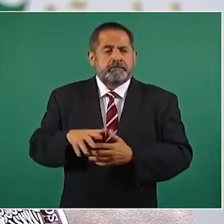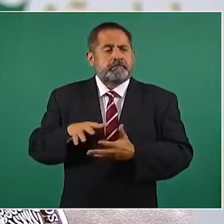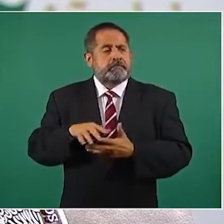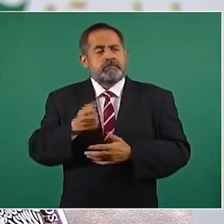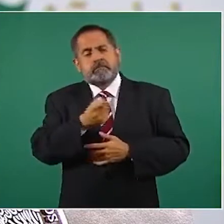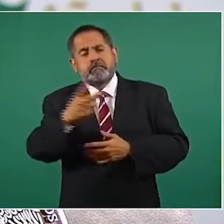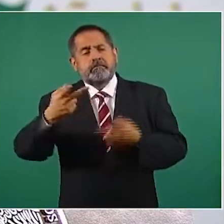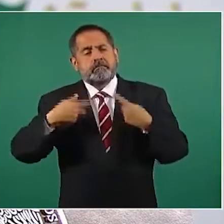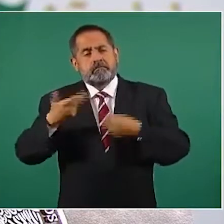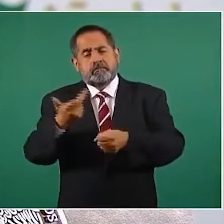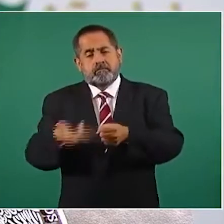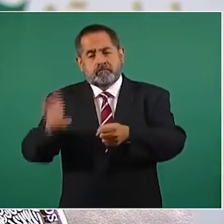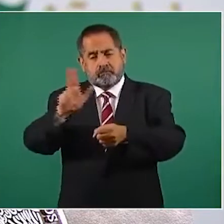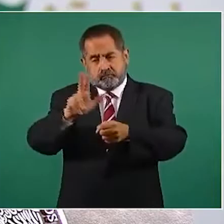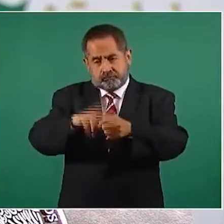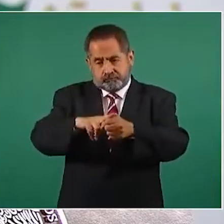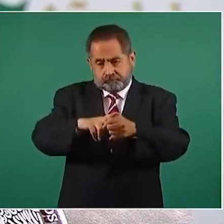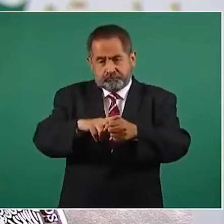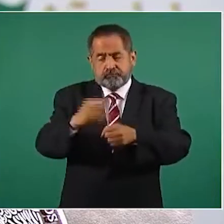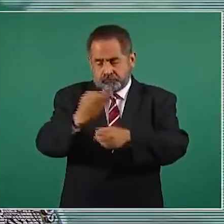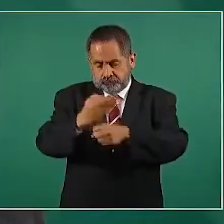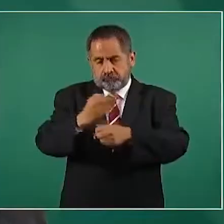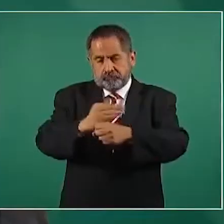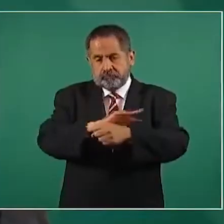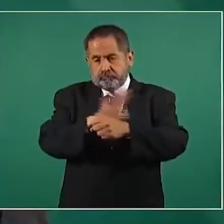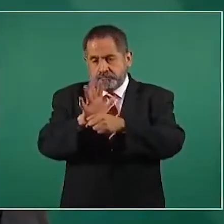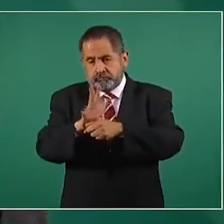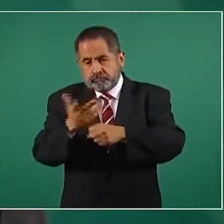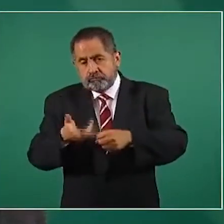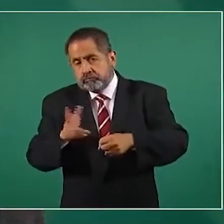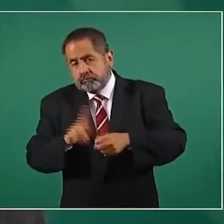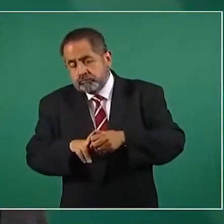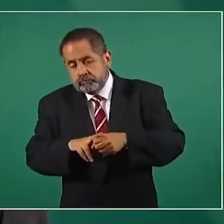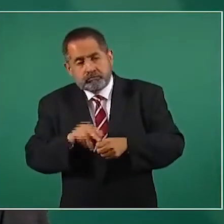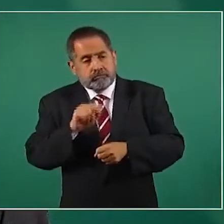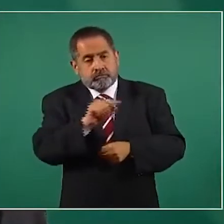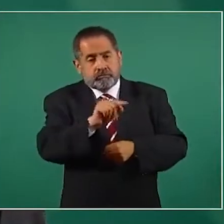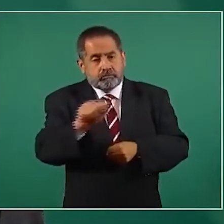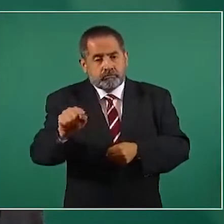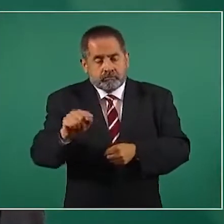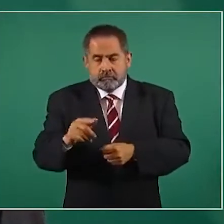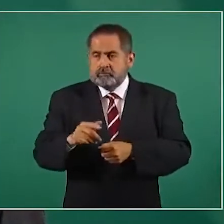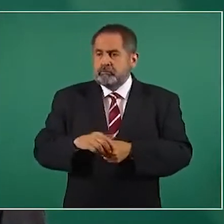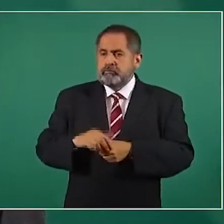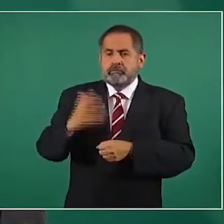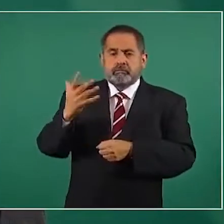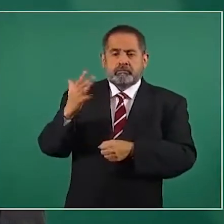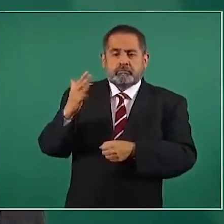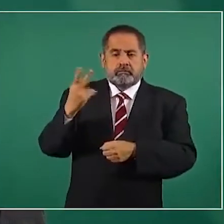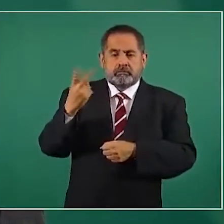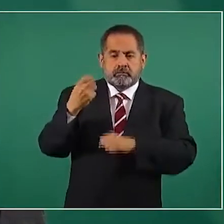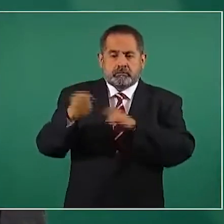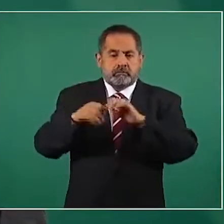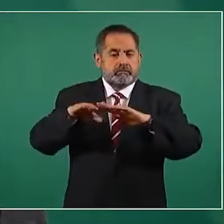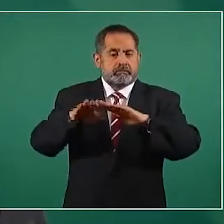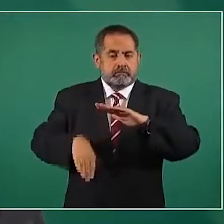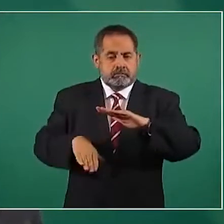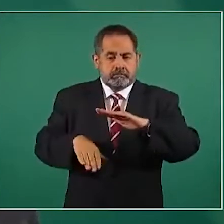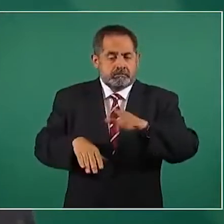hospitalizadas por COVID en este momento son ya personas menores a 52 años